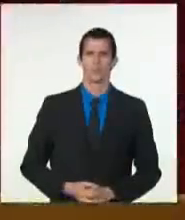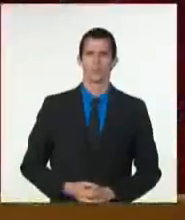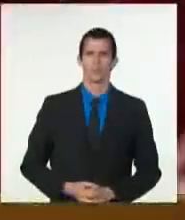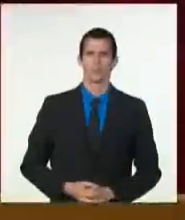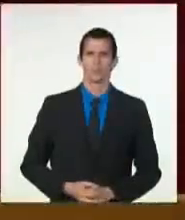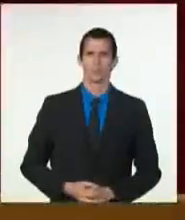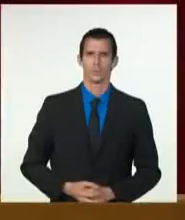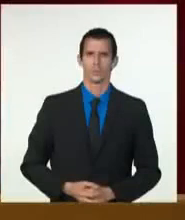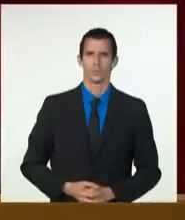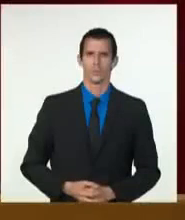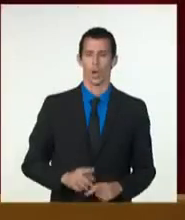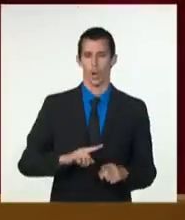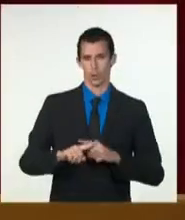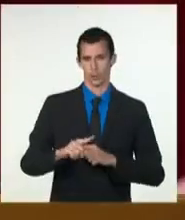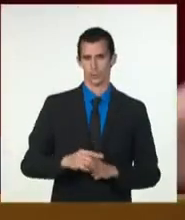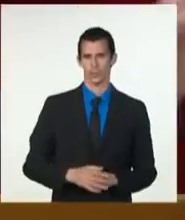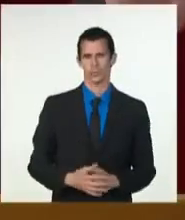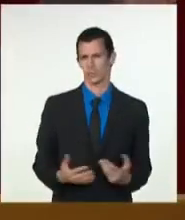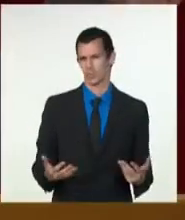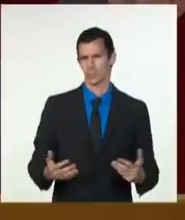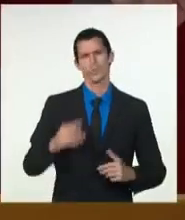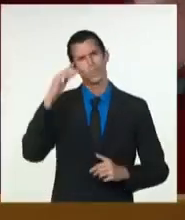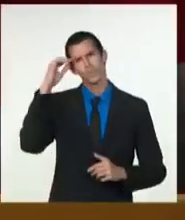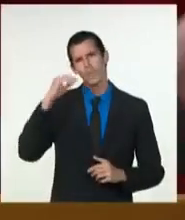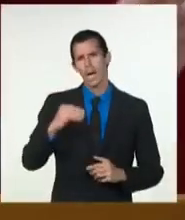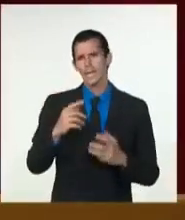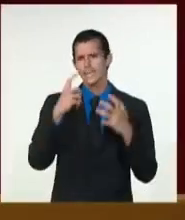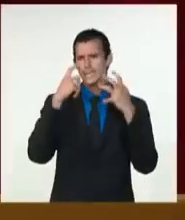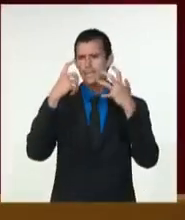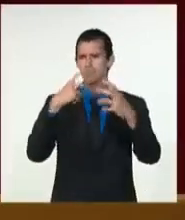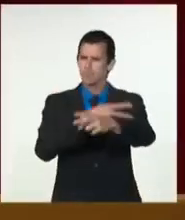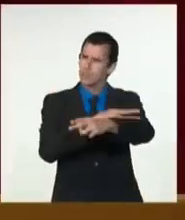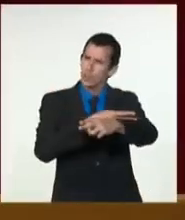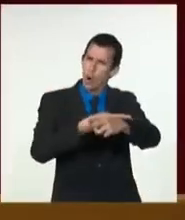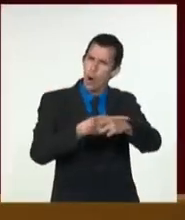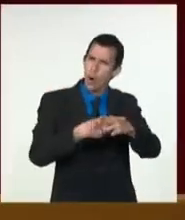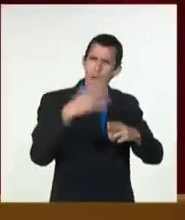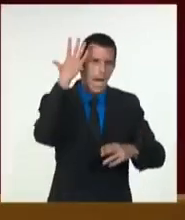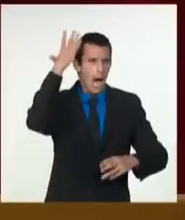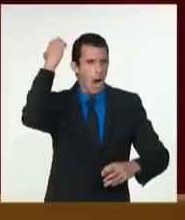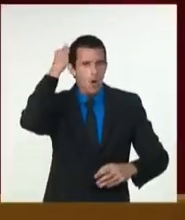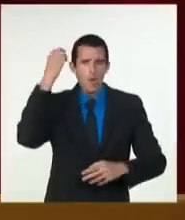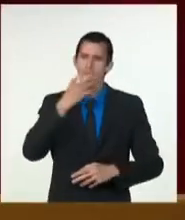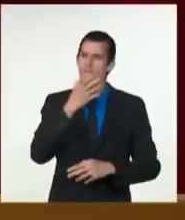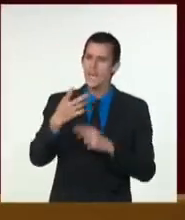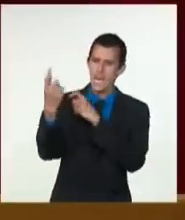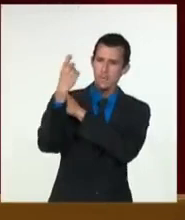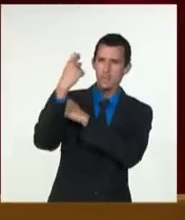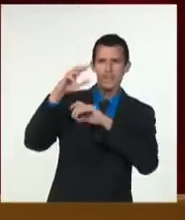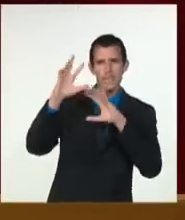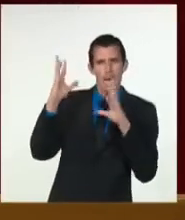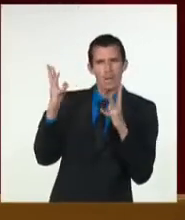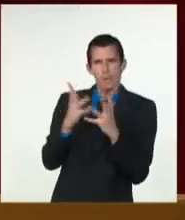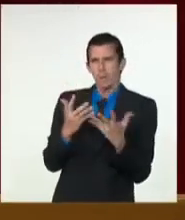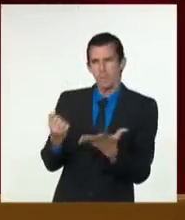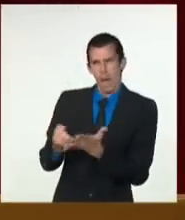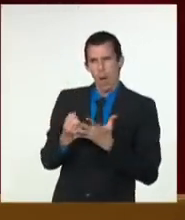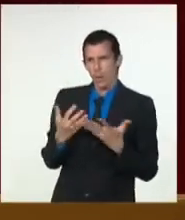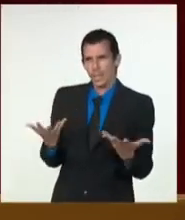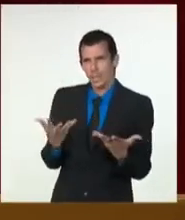Confirmamos sobre todo el extraordinario legado de Fidel y de Raúl, cuyos indiscutibles aportes a las relaciones